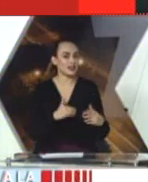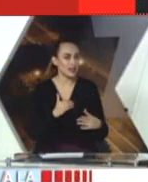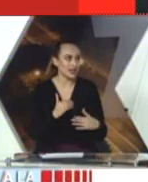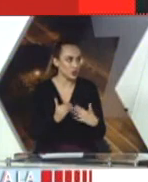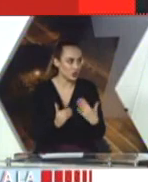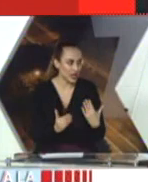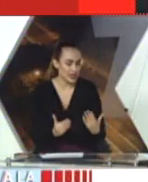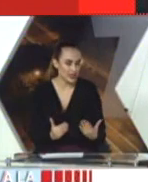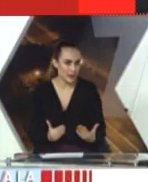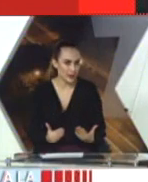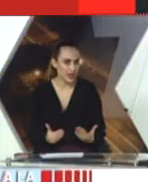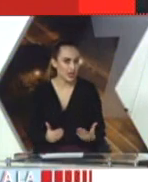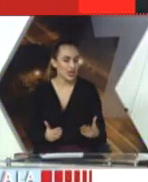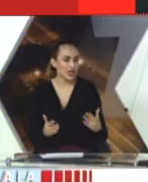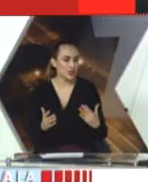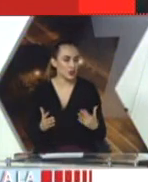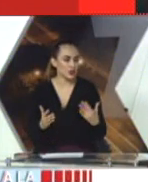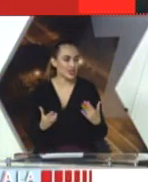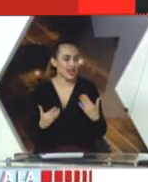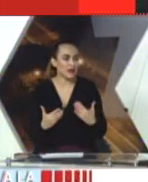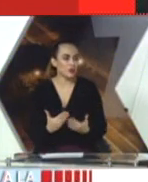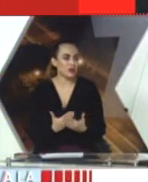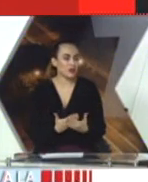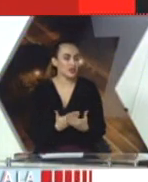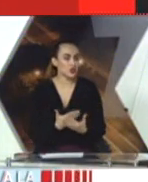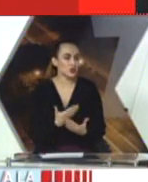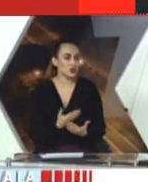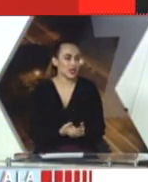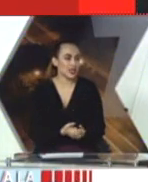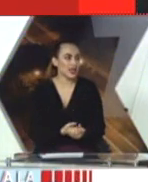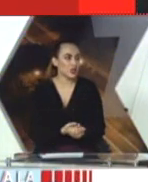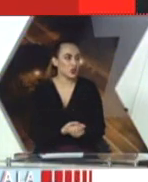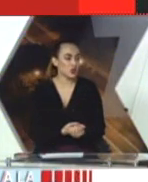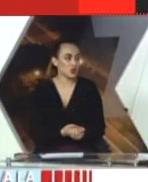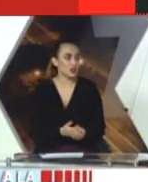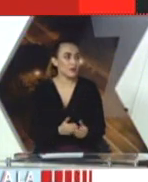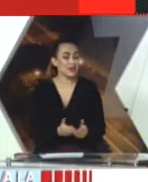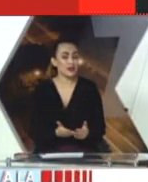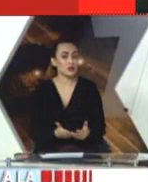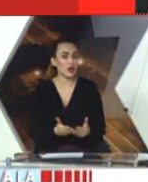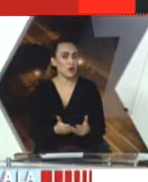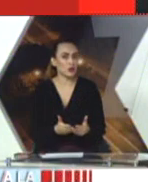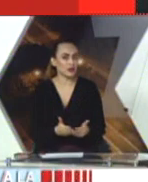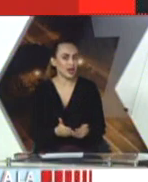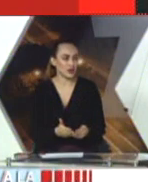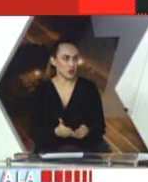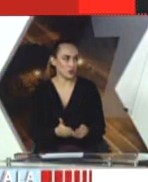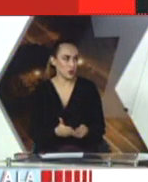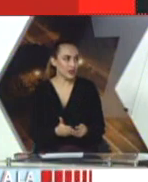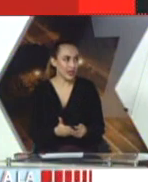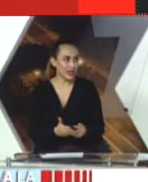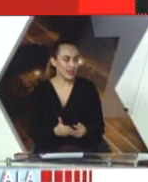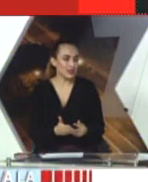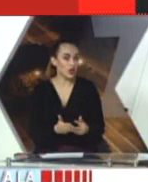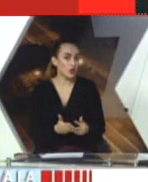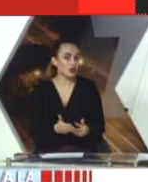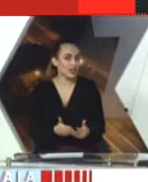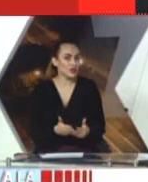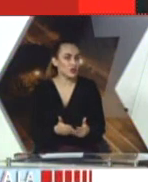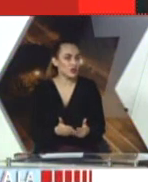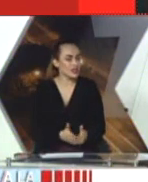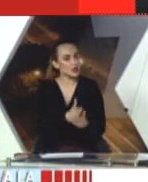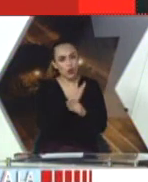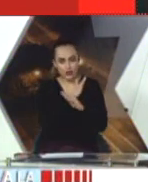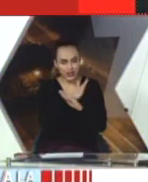algunas actividades sociales también. Entonces, al momento que esto suceda, nosotros también tenemos que comportarnos, comportarnos, porque de lo